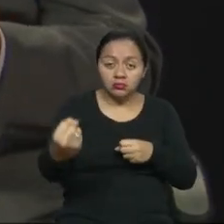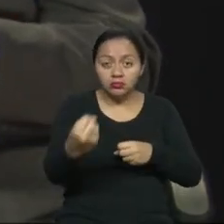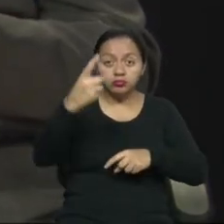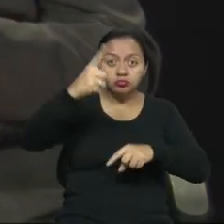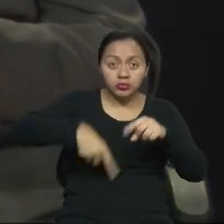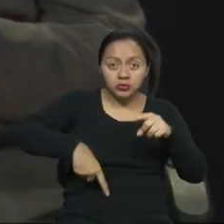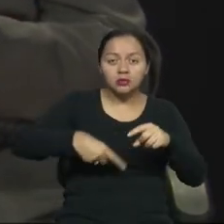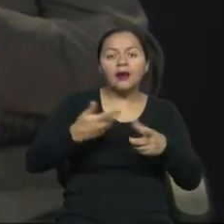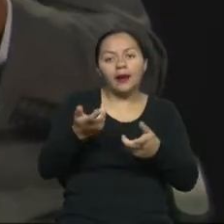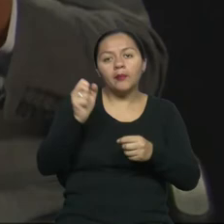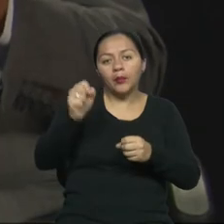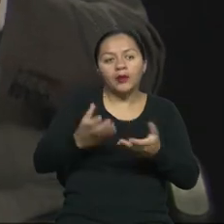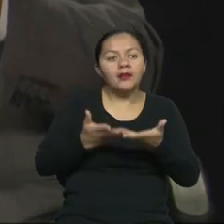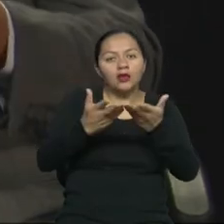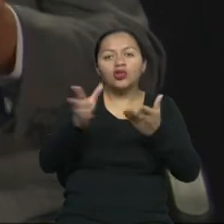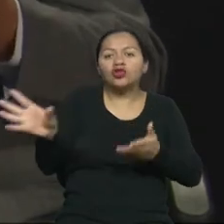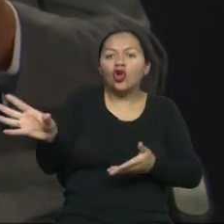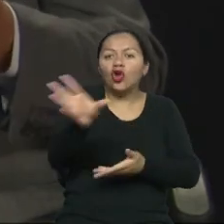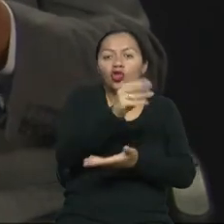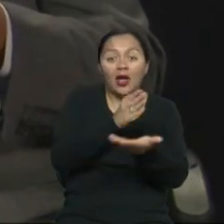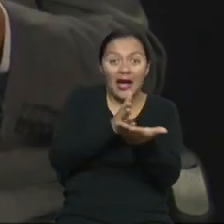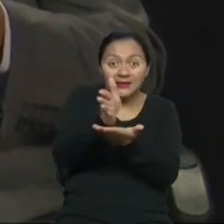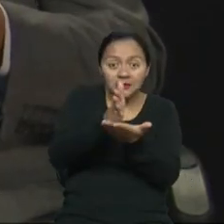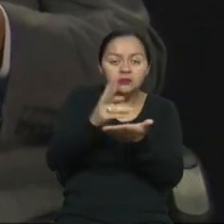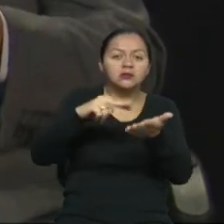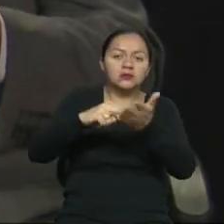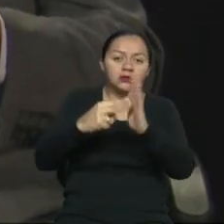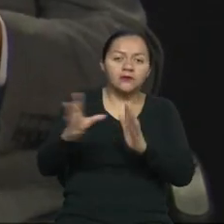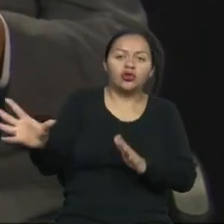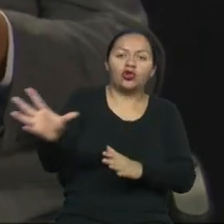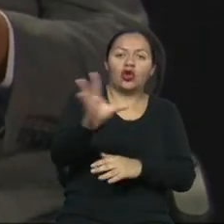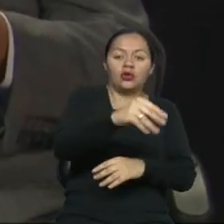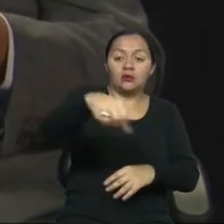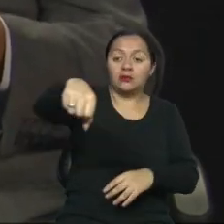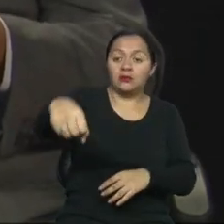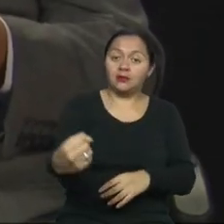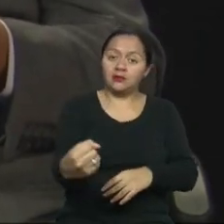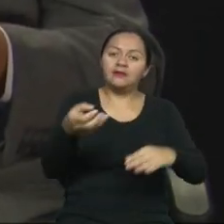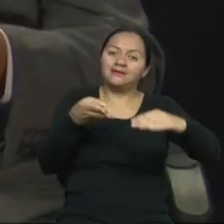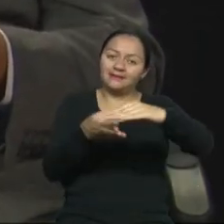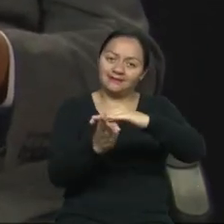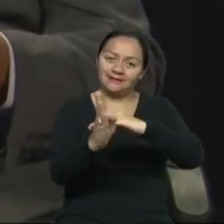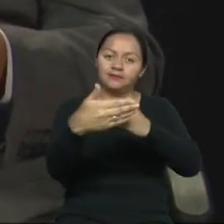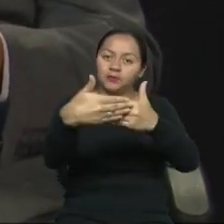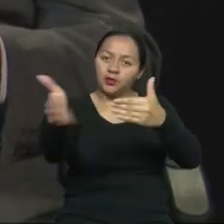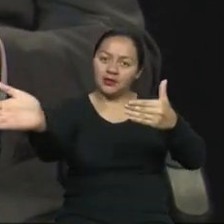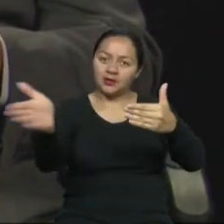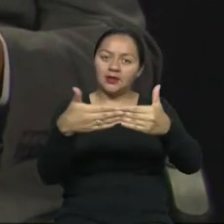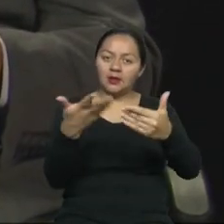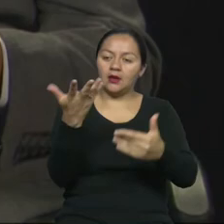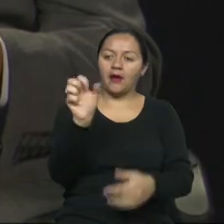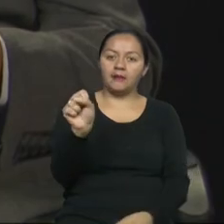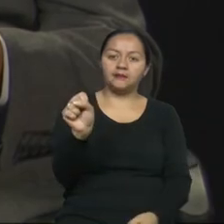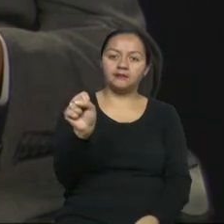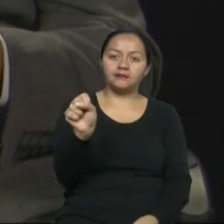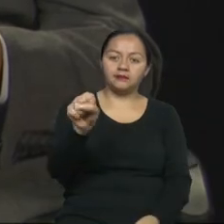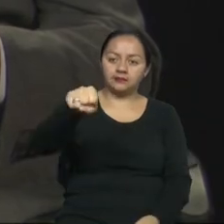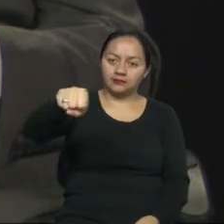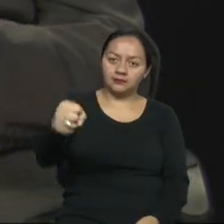se entiende que accesibilidad es poder acceder a un entorno y poder hacer el uso de todo objeto con su puño cerrado.